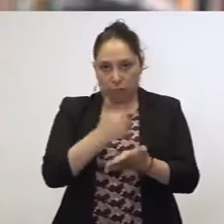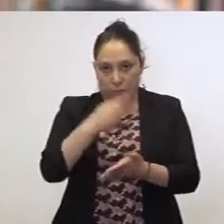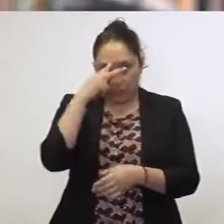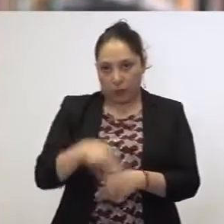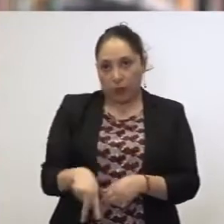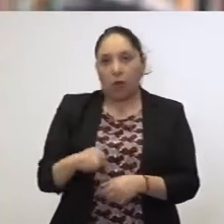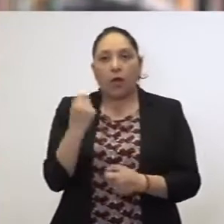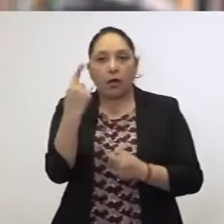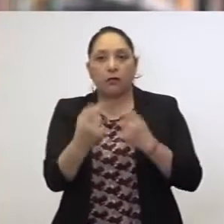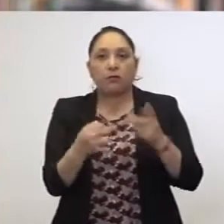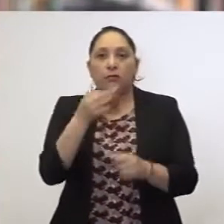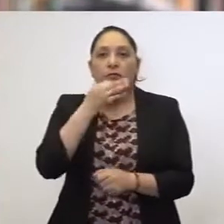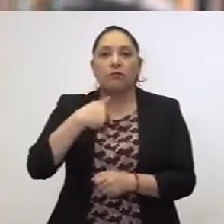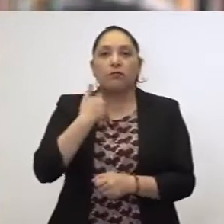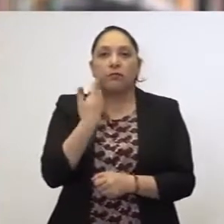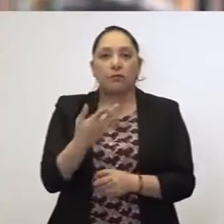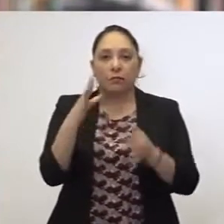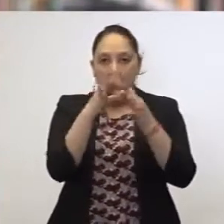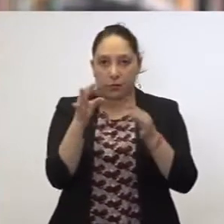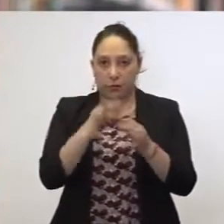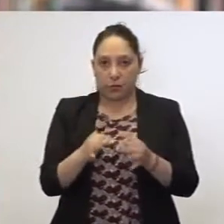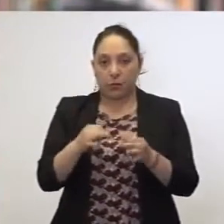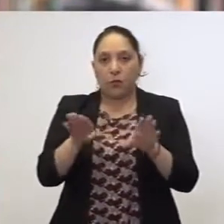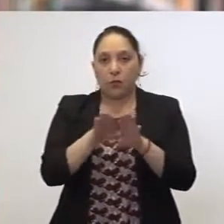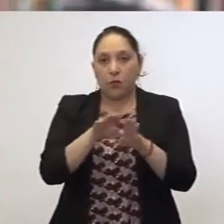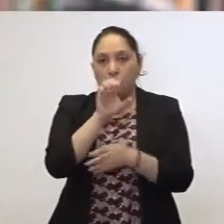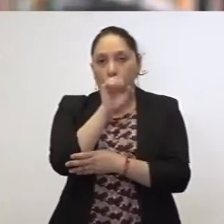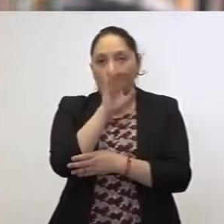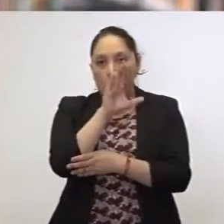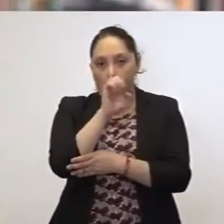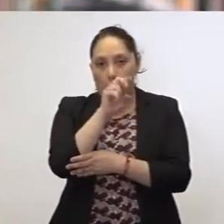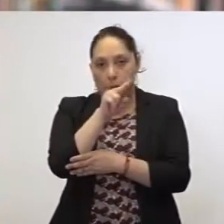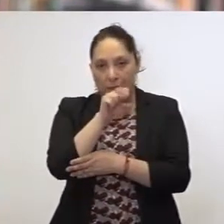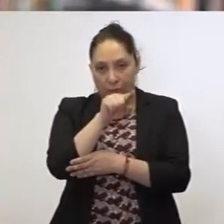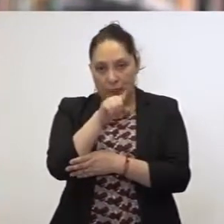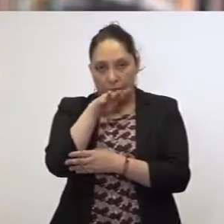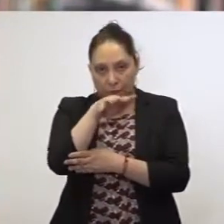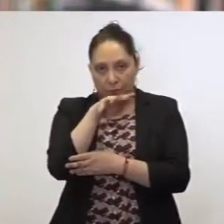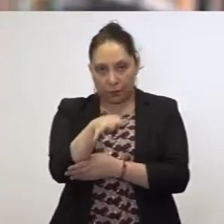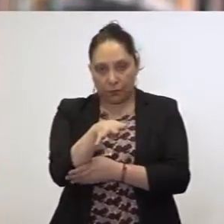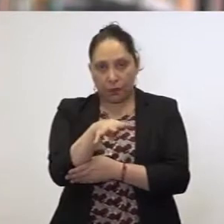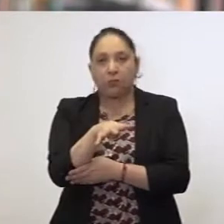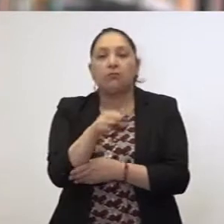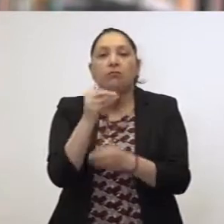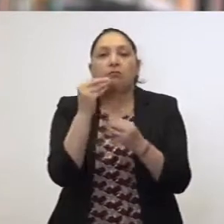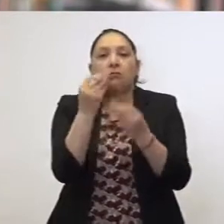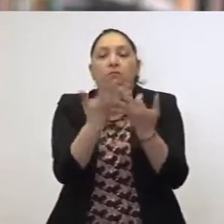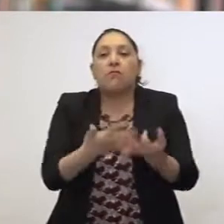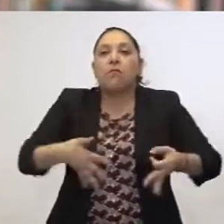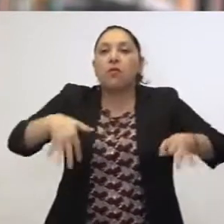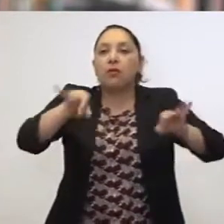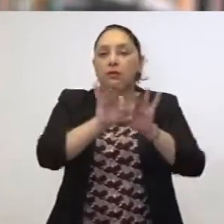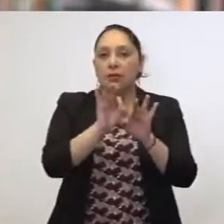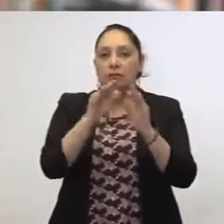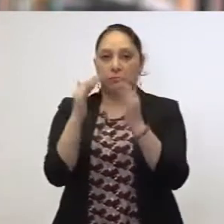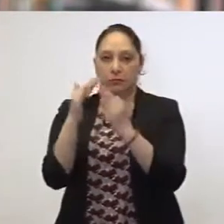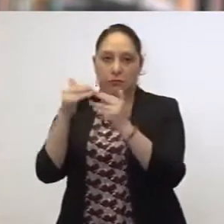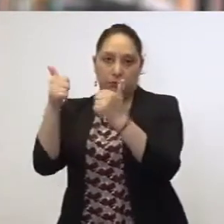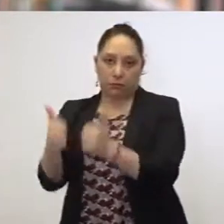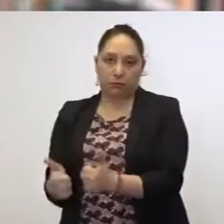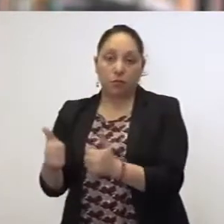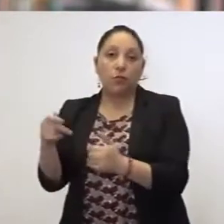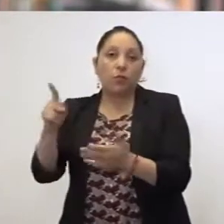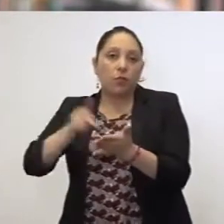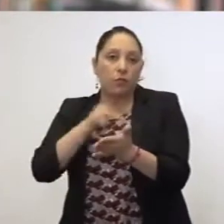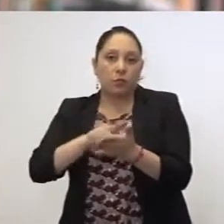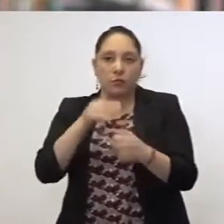unos minutos para explicar la propagación del COVID-19, la importancia de quedarse en casa y nuevamente